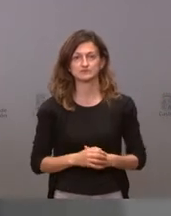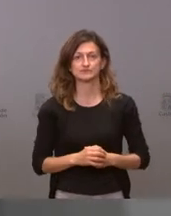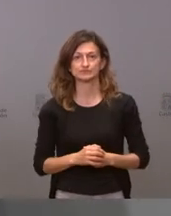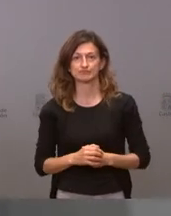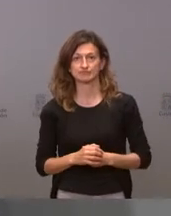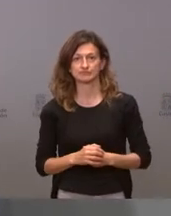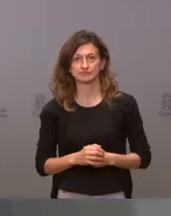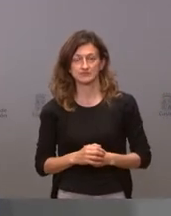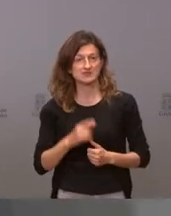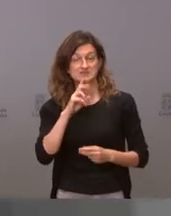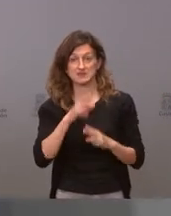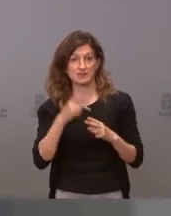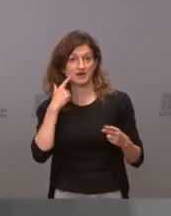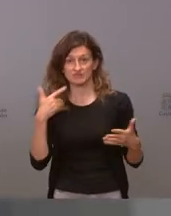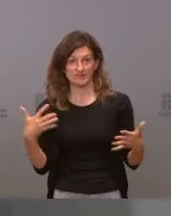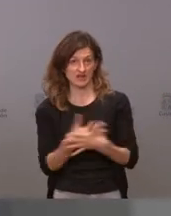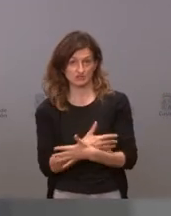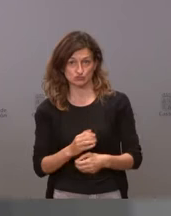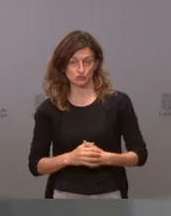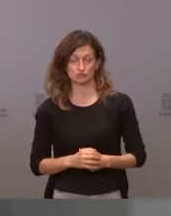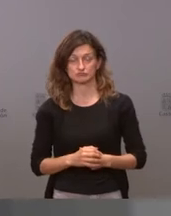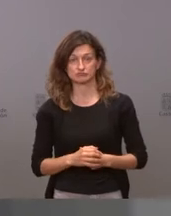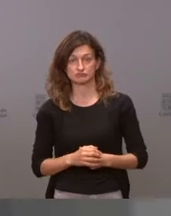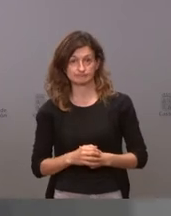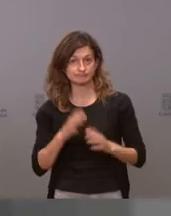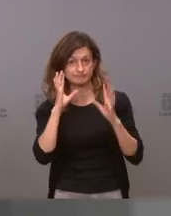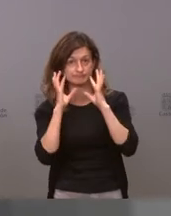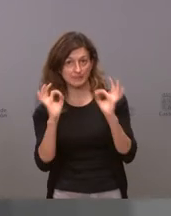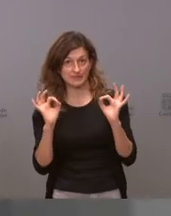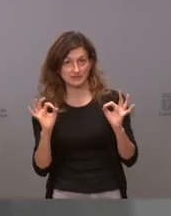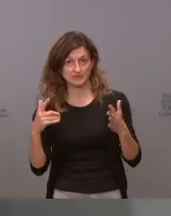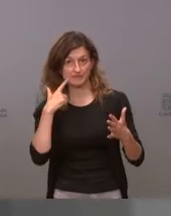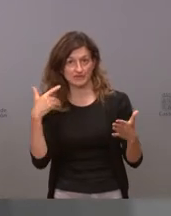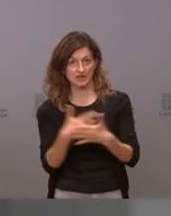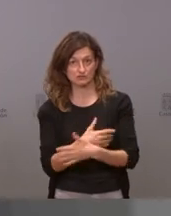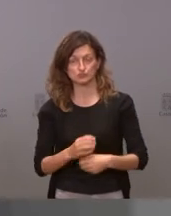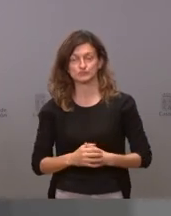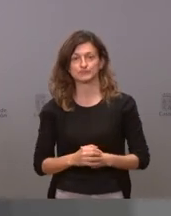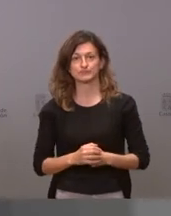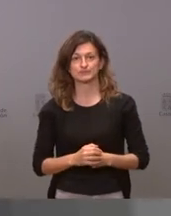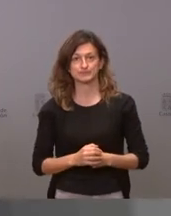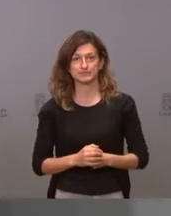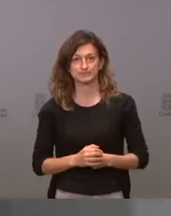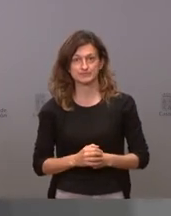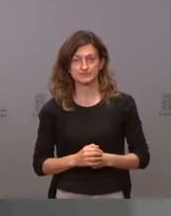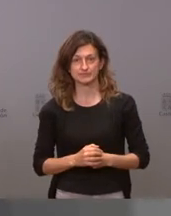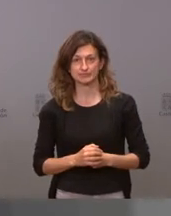es un fracaso evidente es un fracaso evidente pero